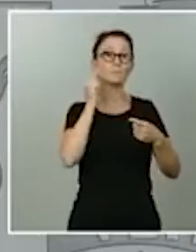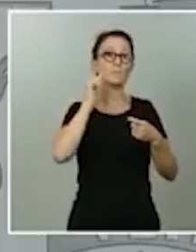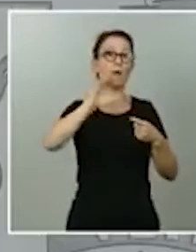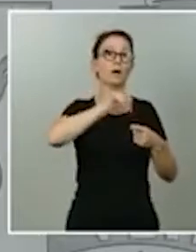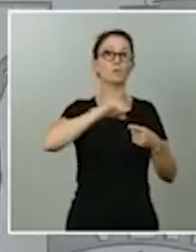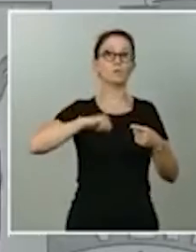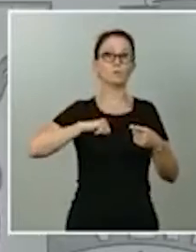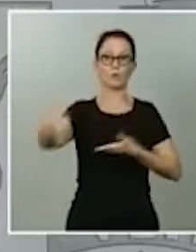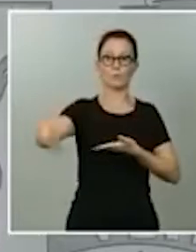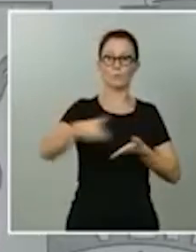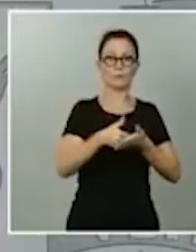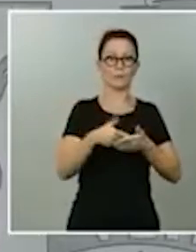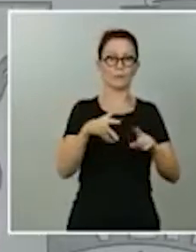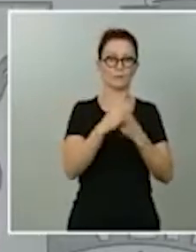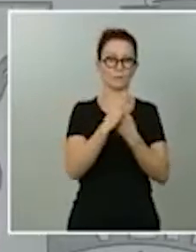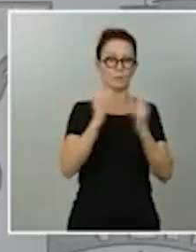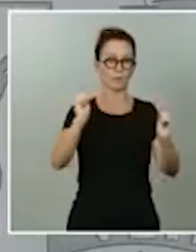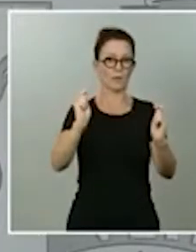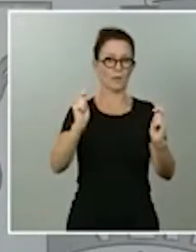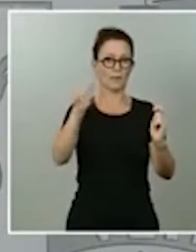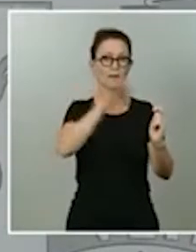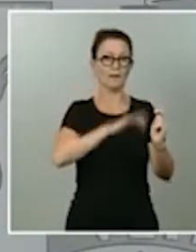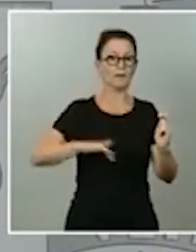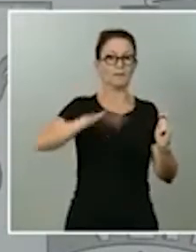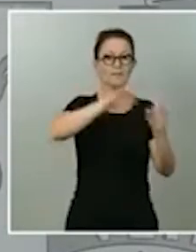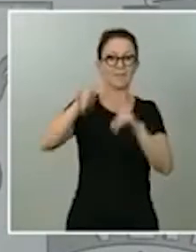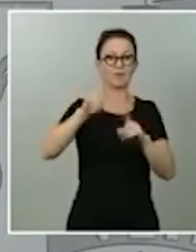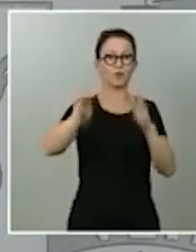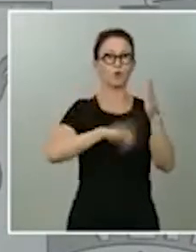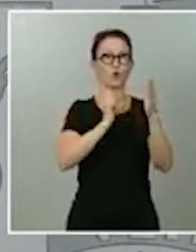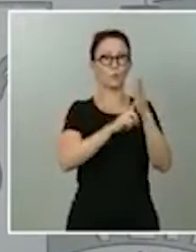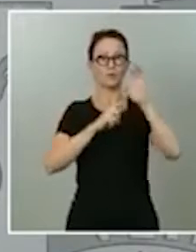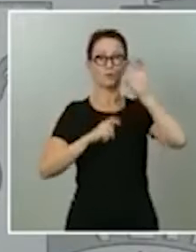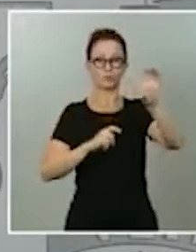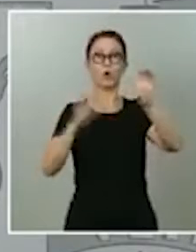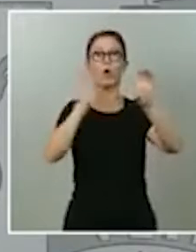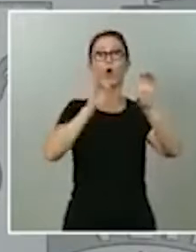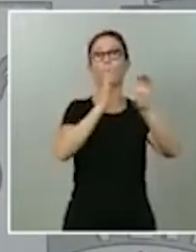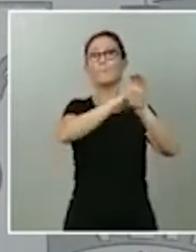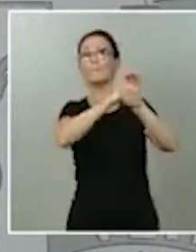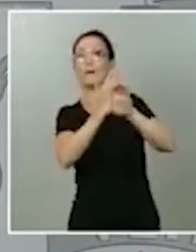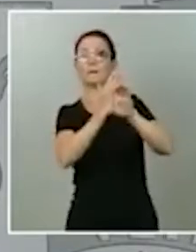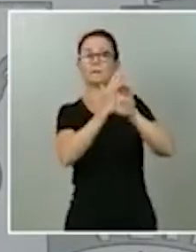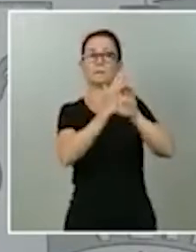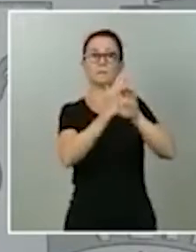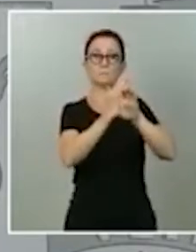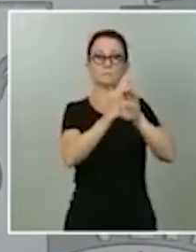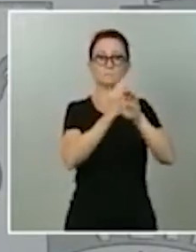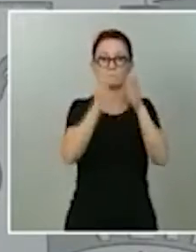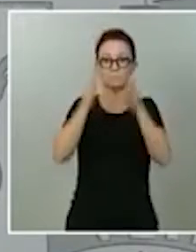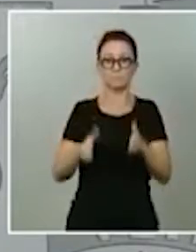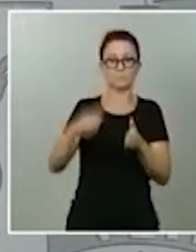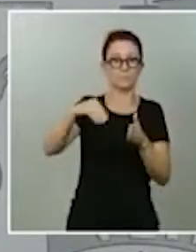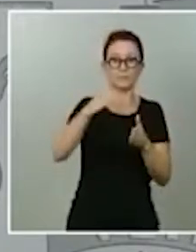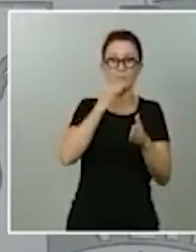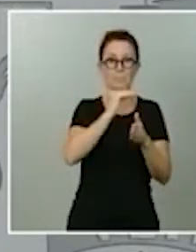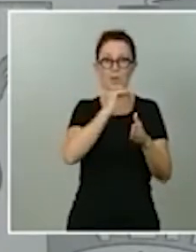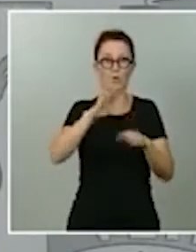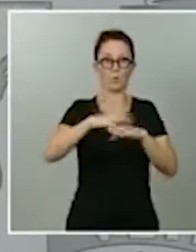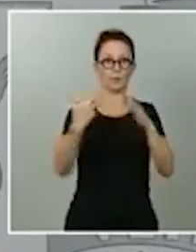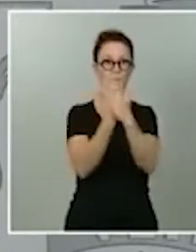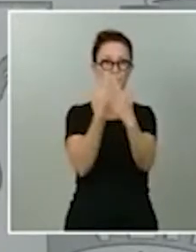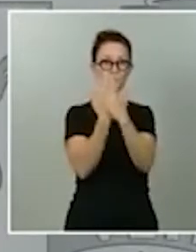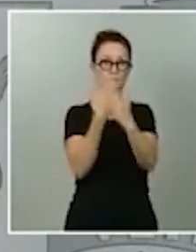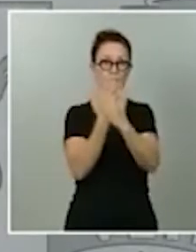alarma en todo su territorio en una parte del territorio ¿quién mejor que él para explicarlo ante el Congreso de los Diputados y solicitar la aprobación del Congreso de los Diputados?